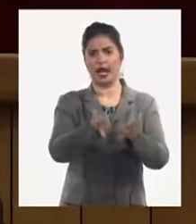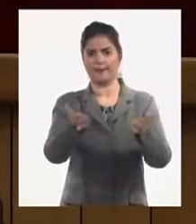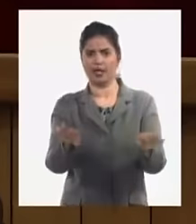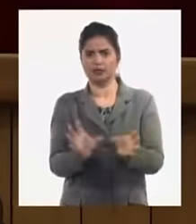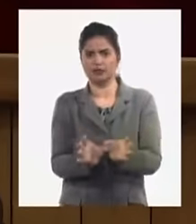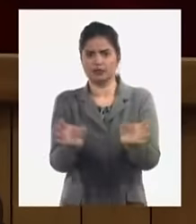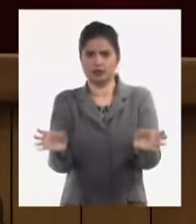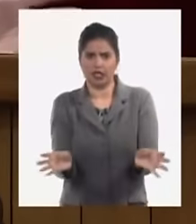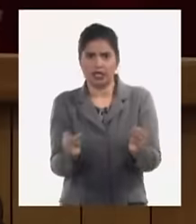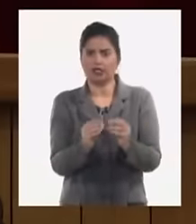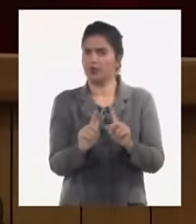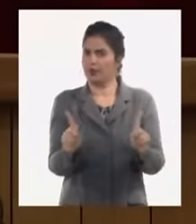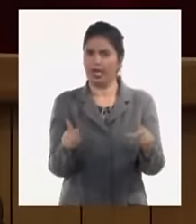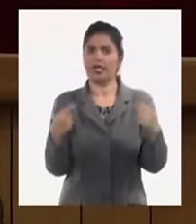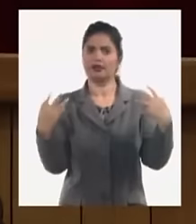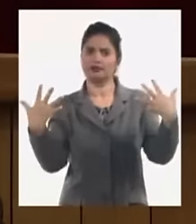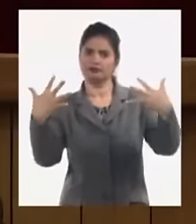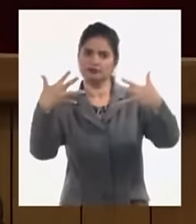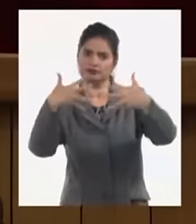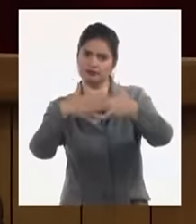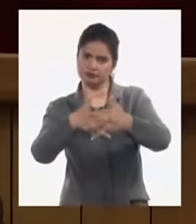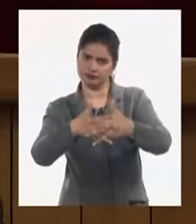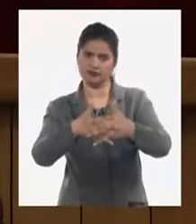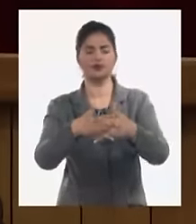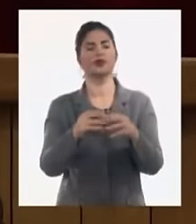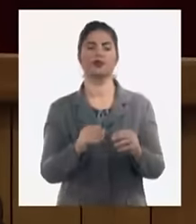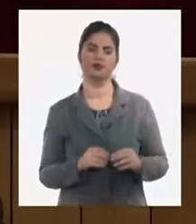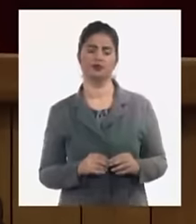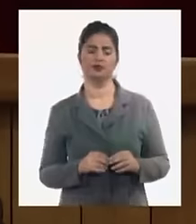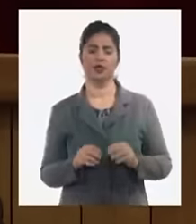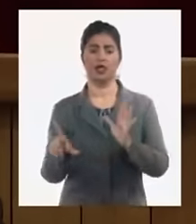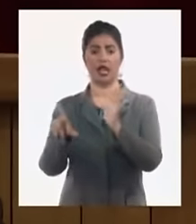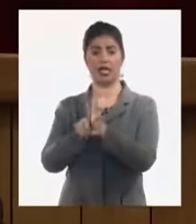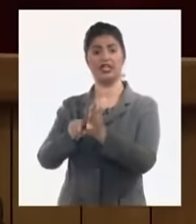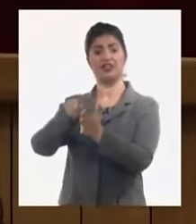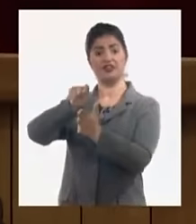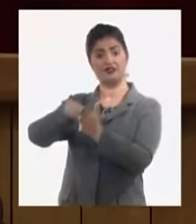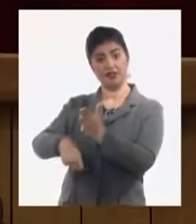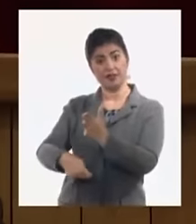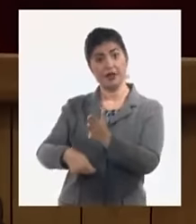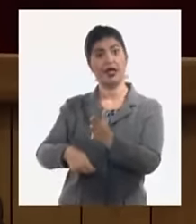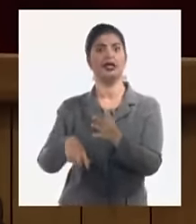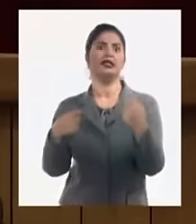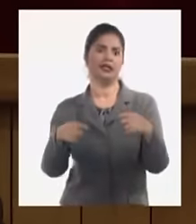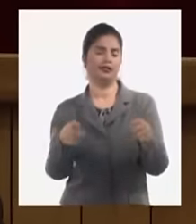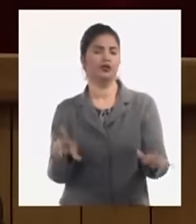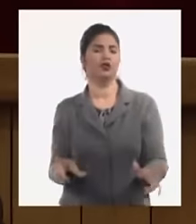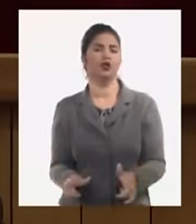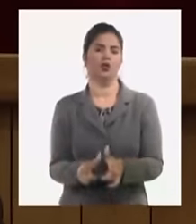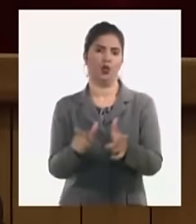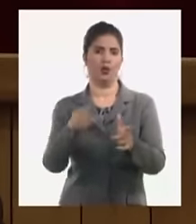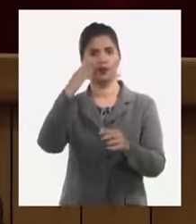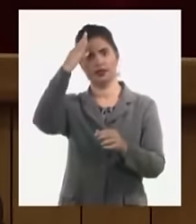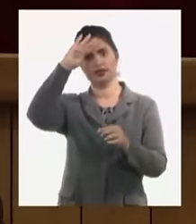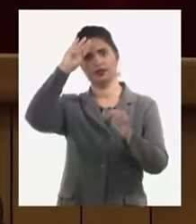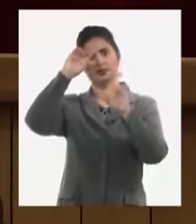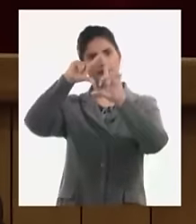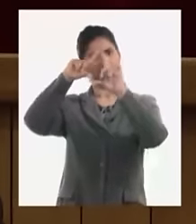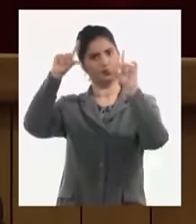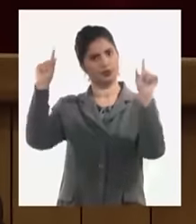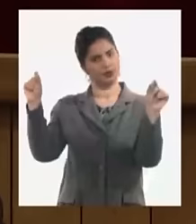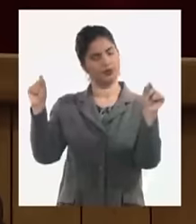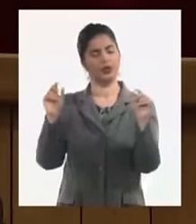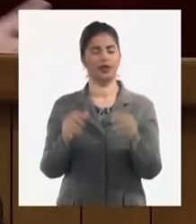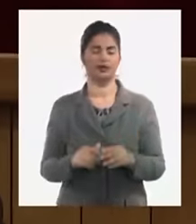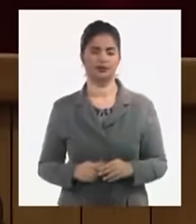pero por otra parte tenemos que cerrar la fila posible corrupción el posible favorecimiento pero quien conoce mejor